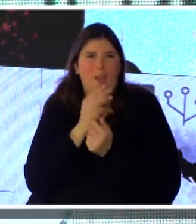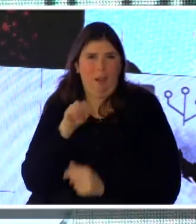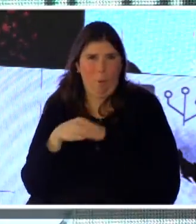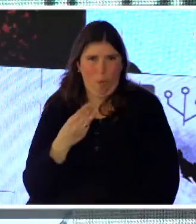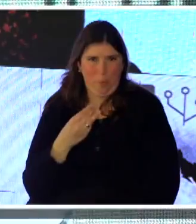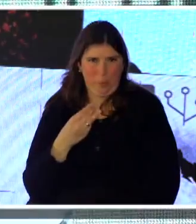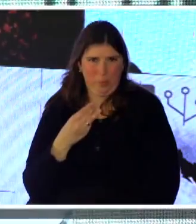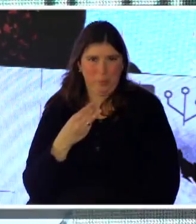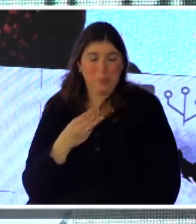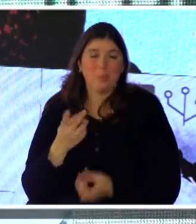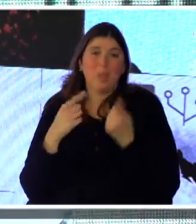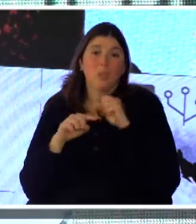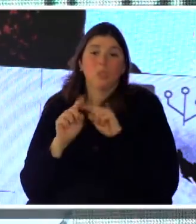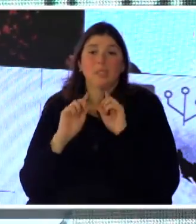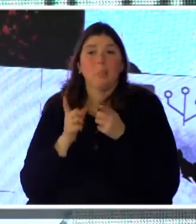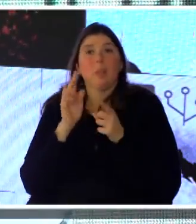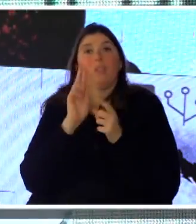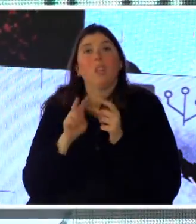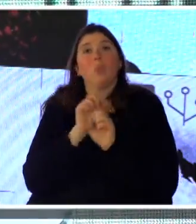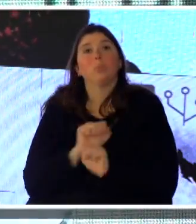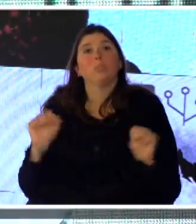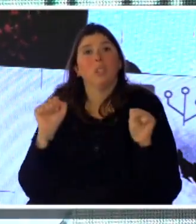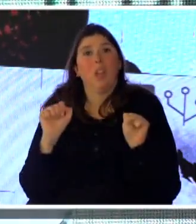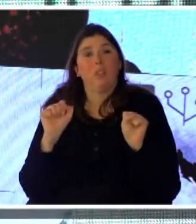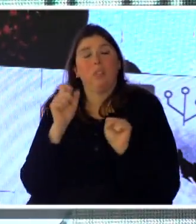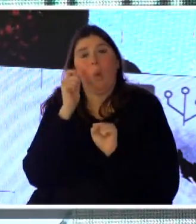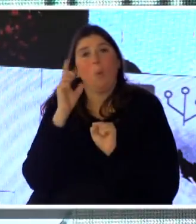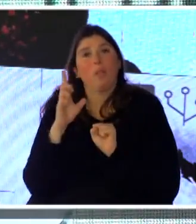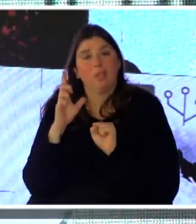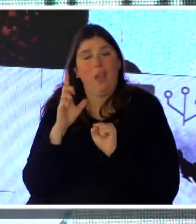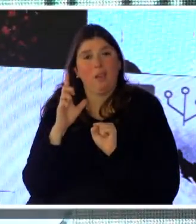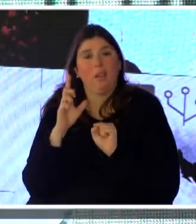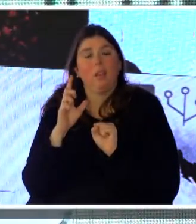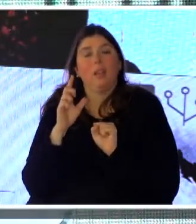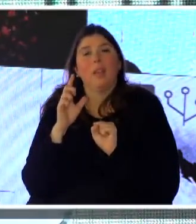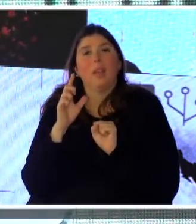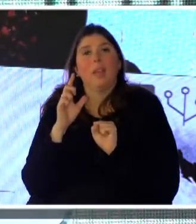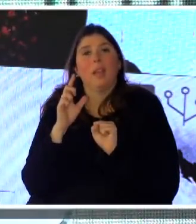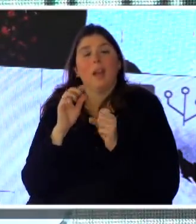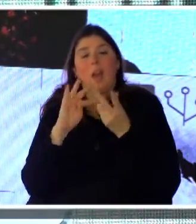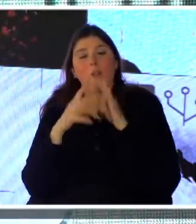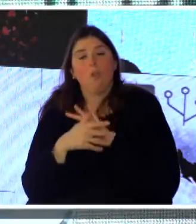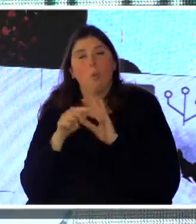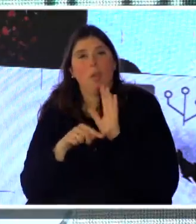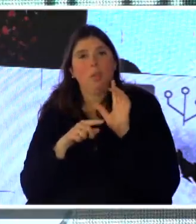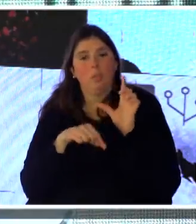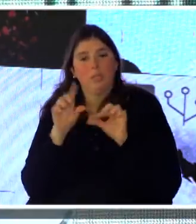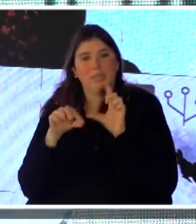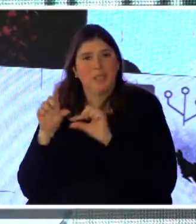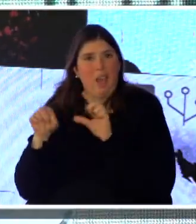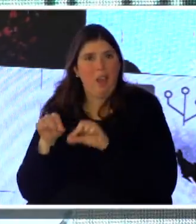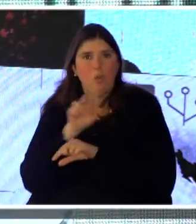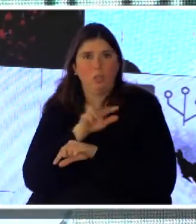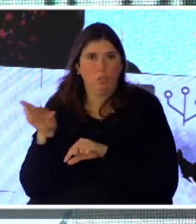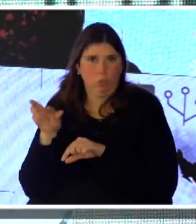viendo, digamos, la posibilidad de aumentar la infraestructura hacia una escalabilidad horizontal,